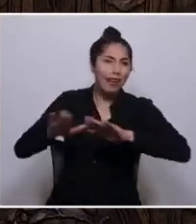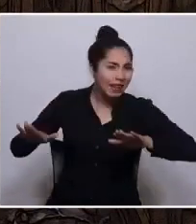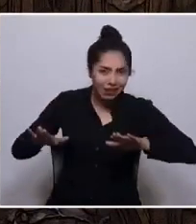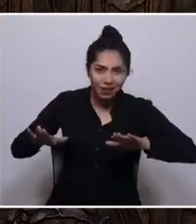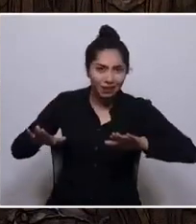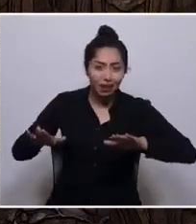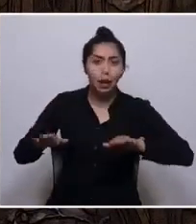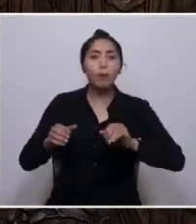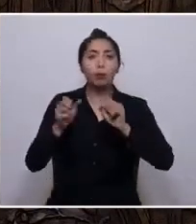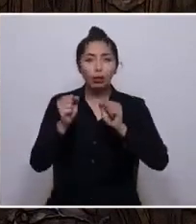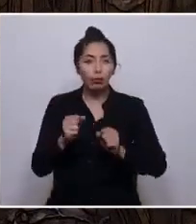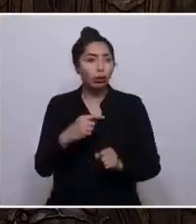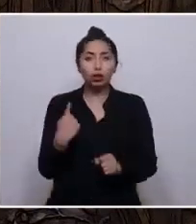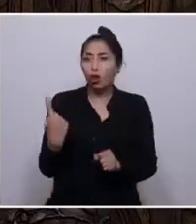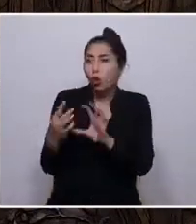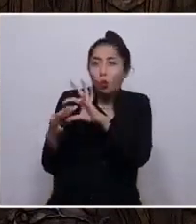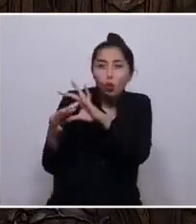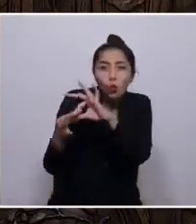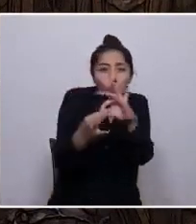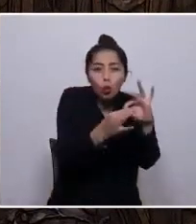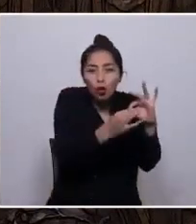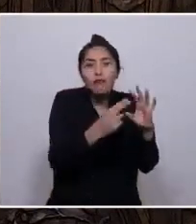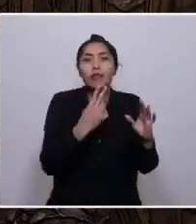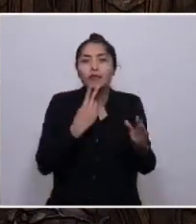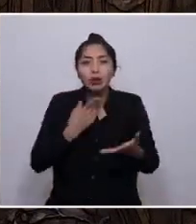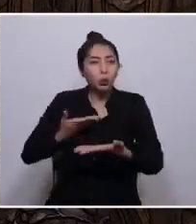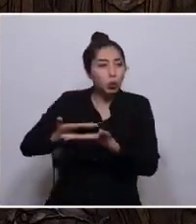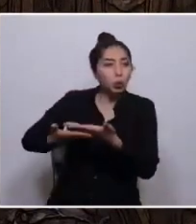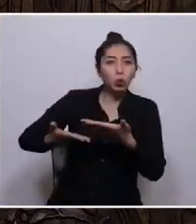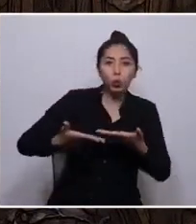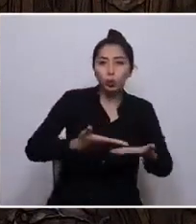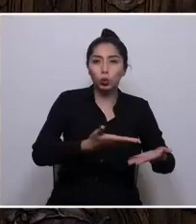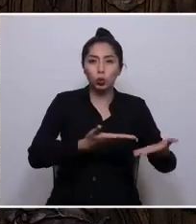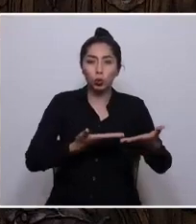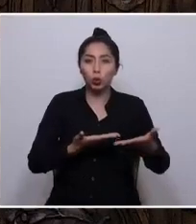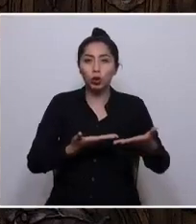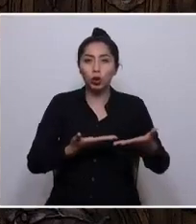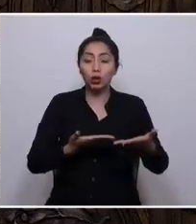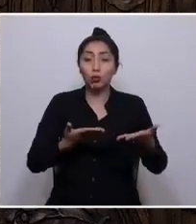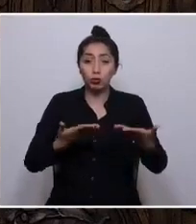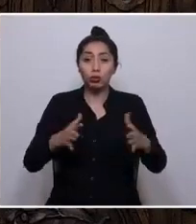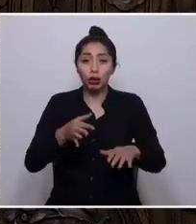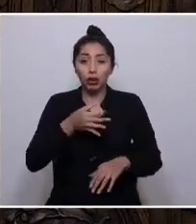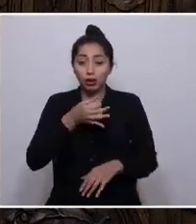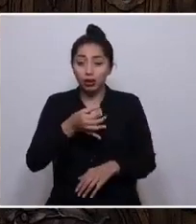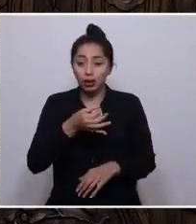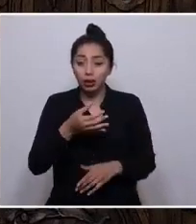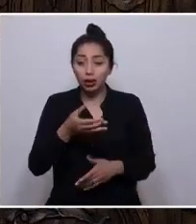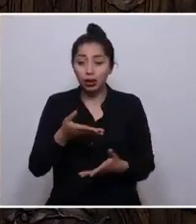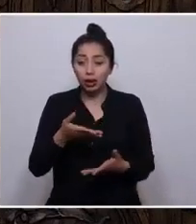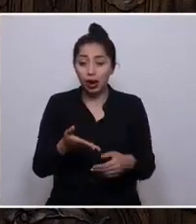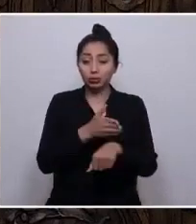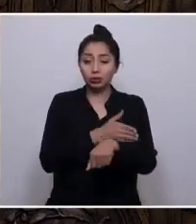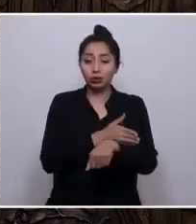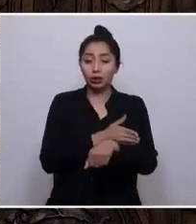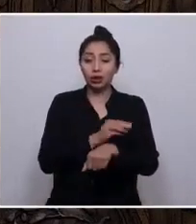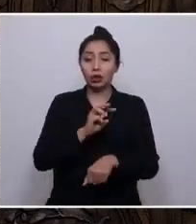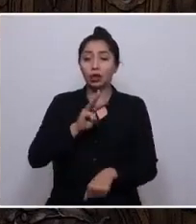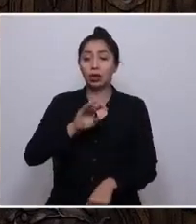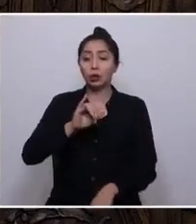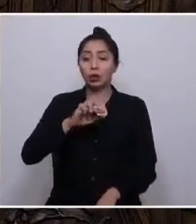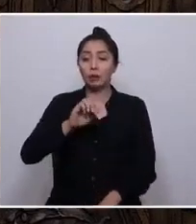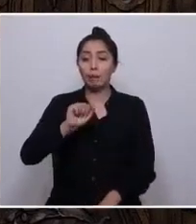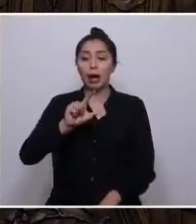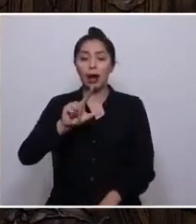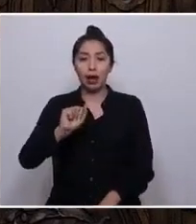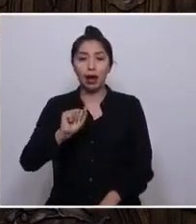todos juntos en unidad y armonía. Como recién dije, como la huipala. Nosotros, los pueblos